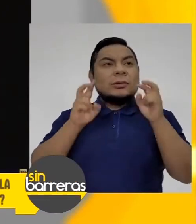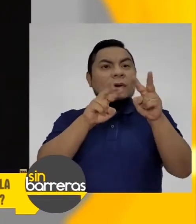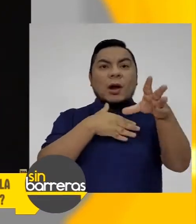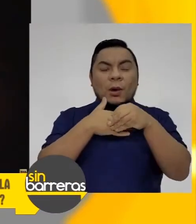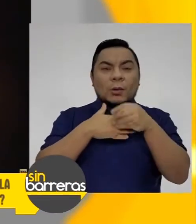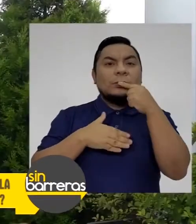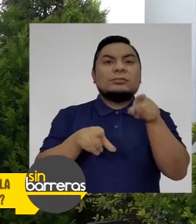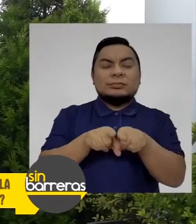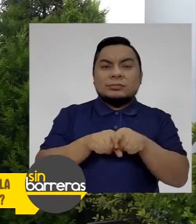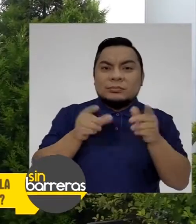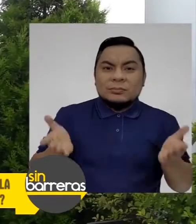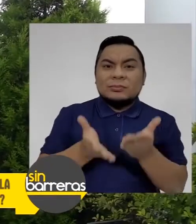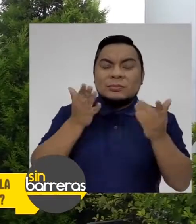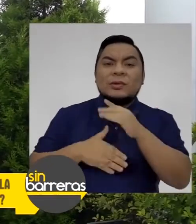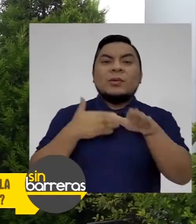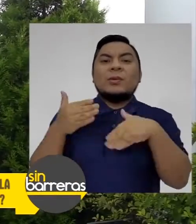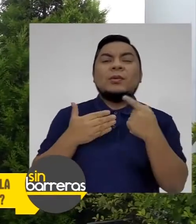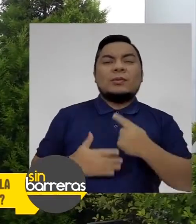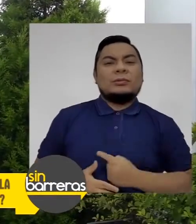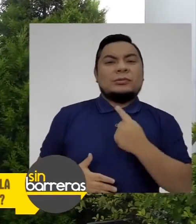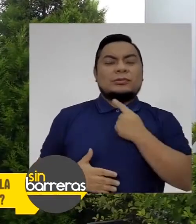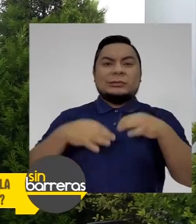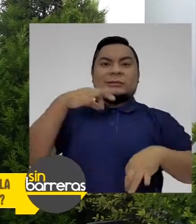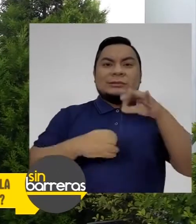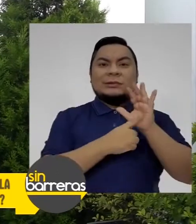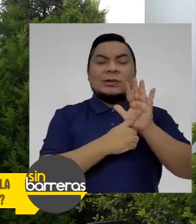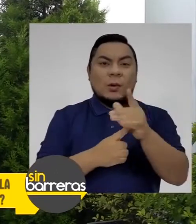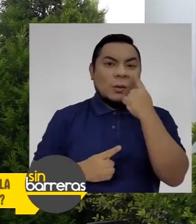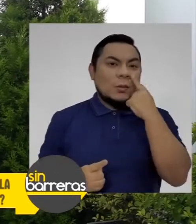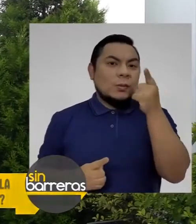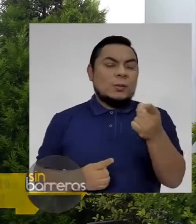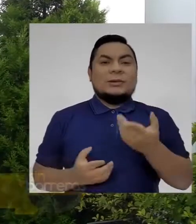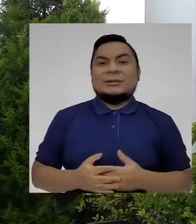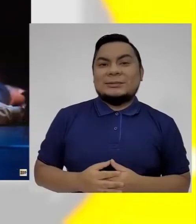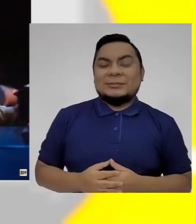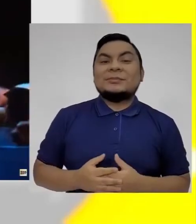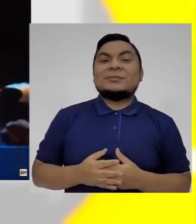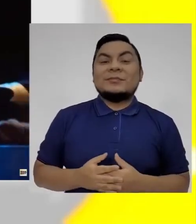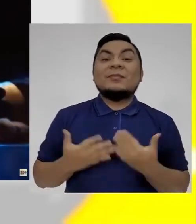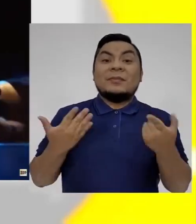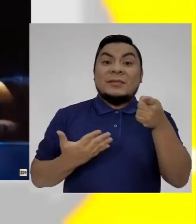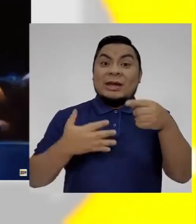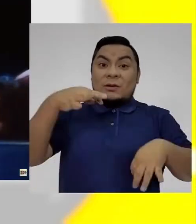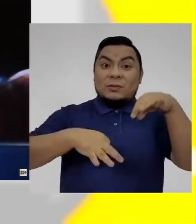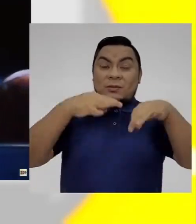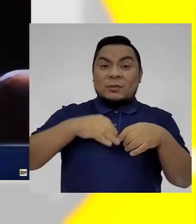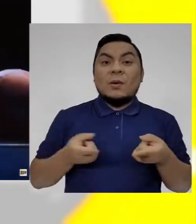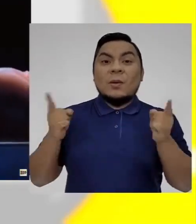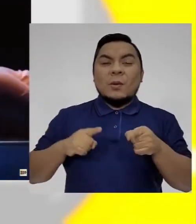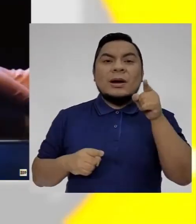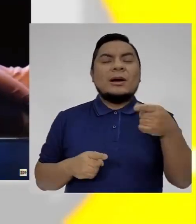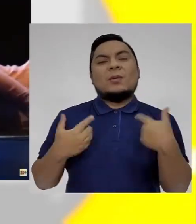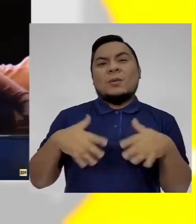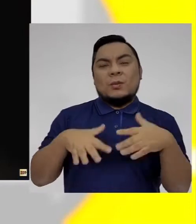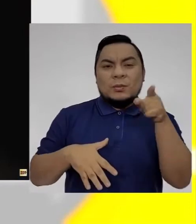chicos y no me he dado, para resolver la pregunta y ponerla en escena del ser o no ser de Jambres. En una función, él